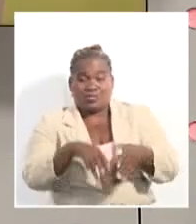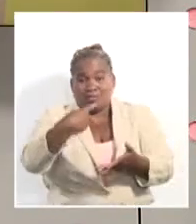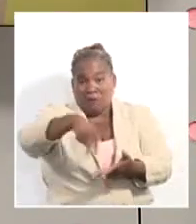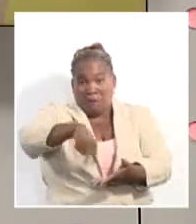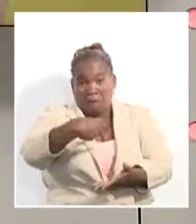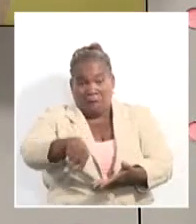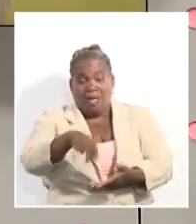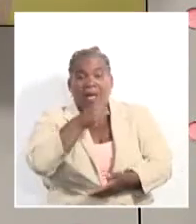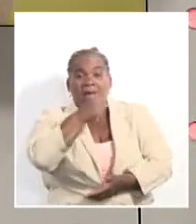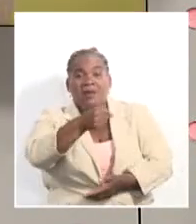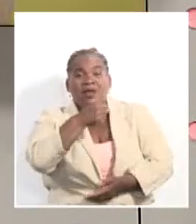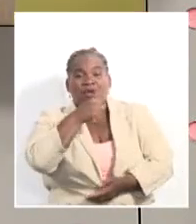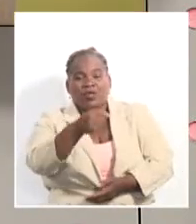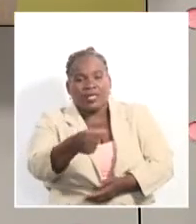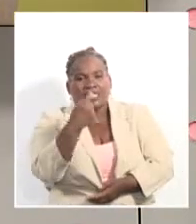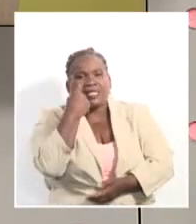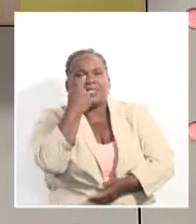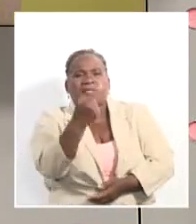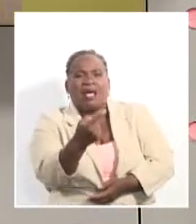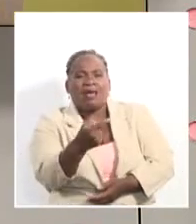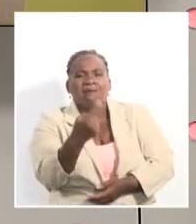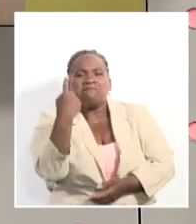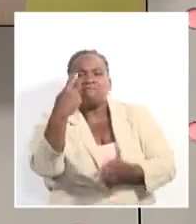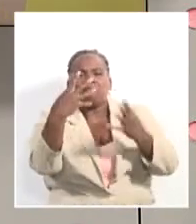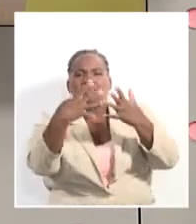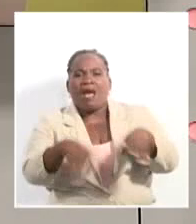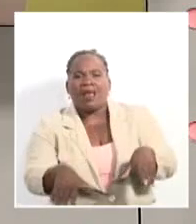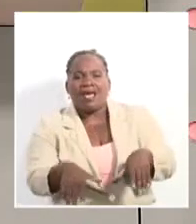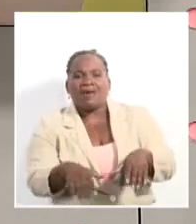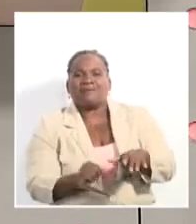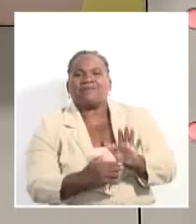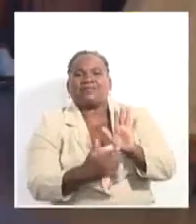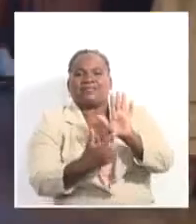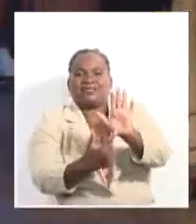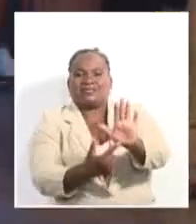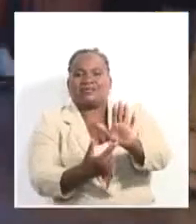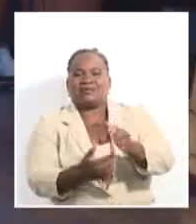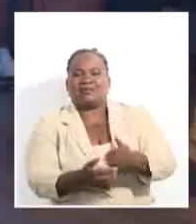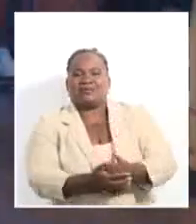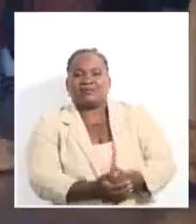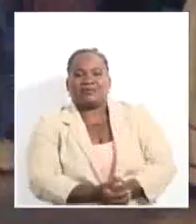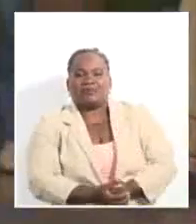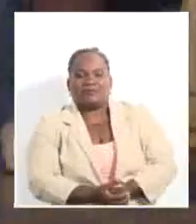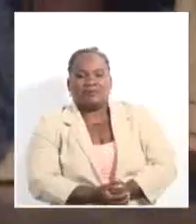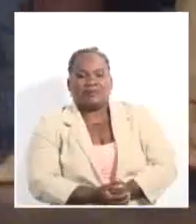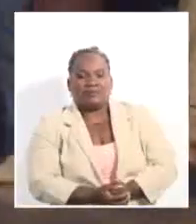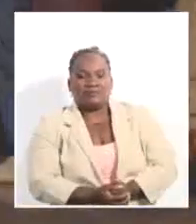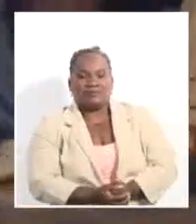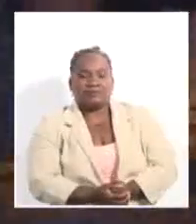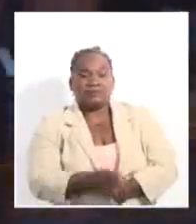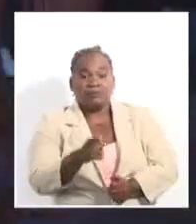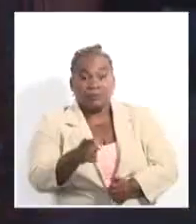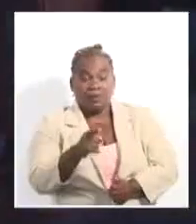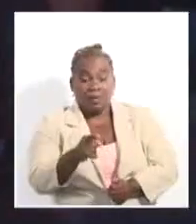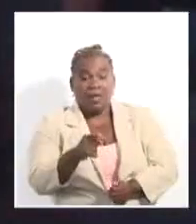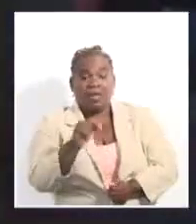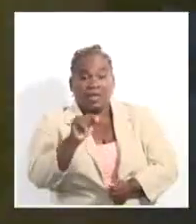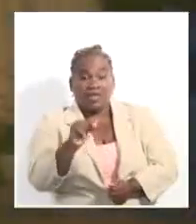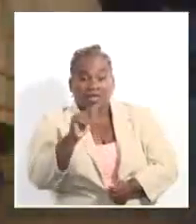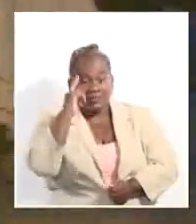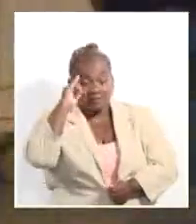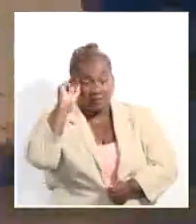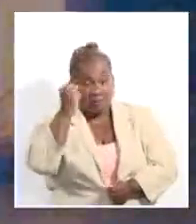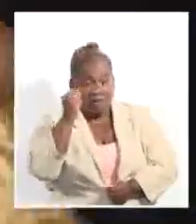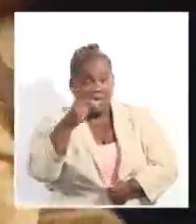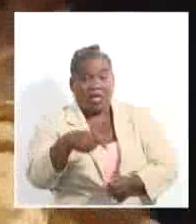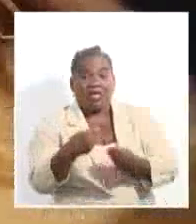Sotomayor y su equipo nos reseñan la primera gala de presentaciones. Es memoria viva que expresa las herencias